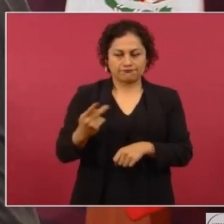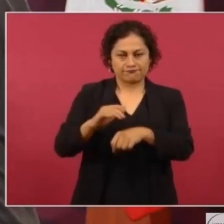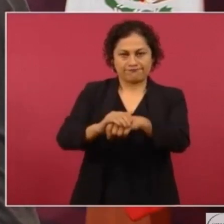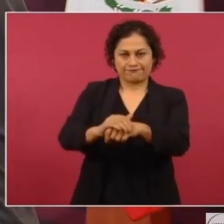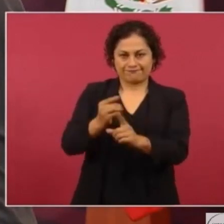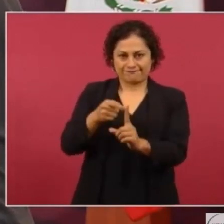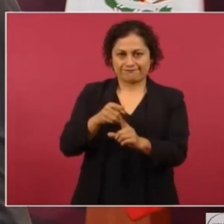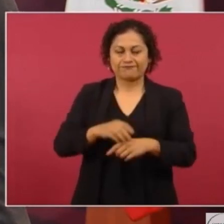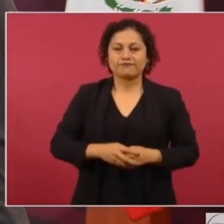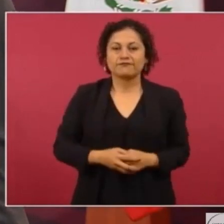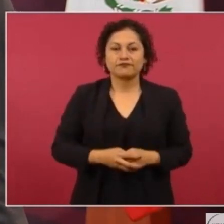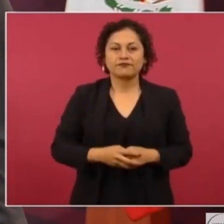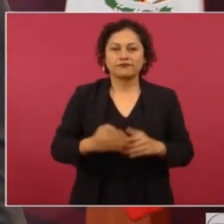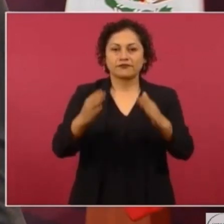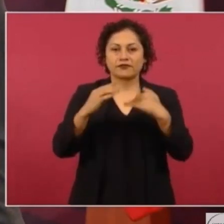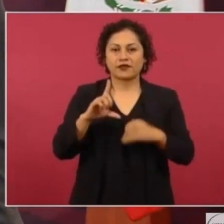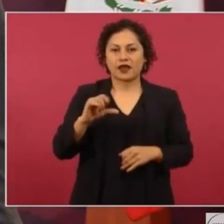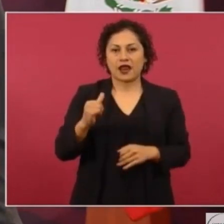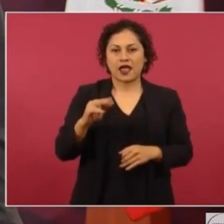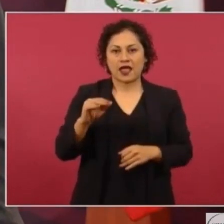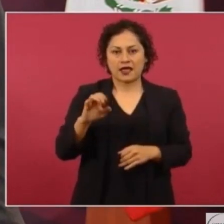Alain pues ahora.